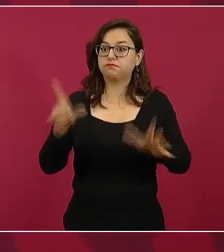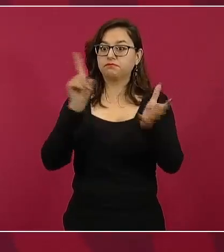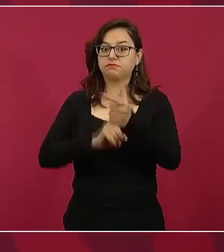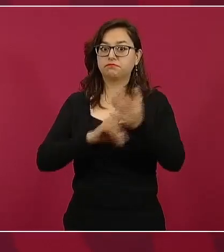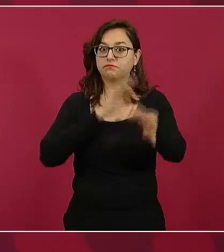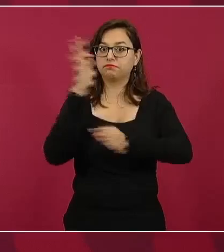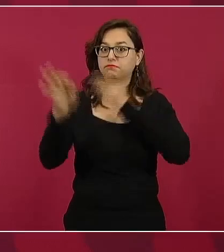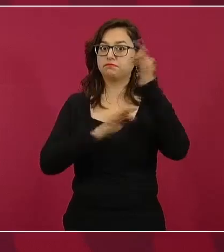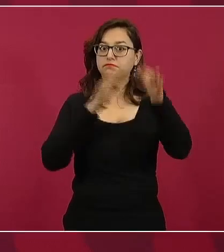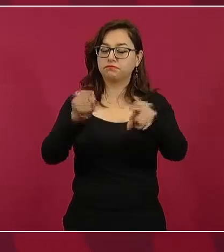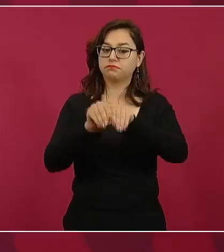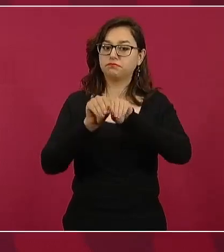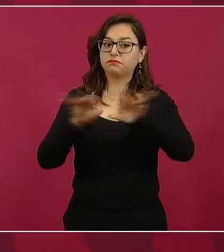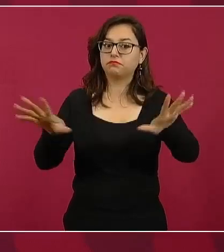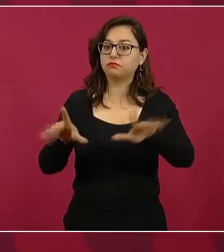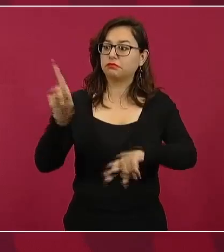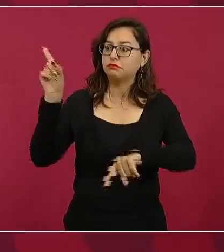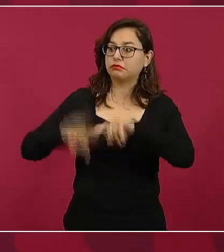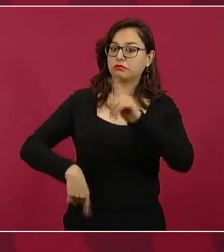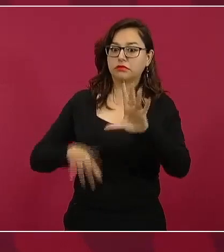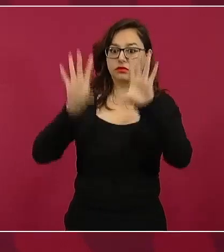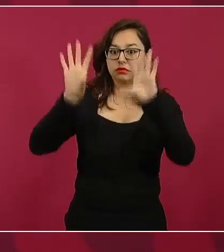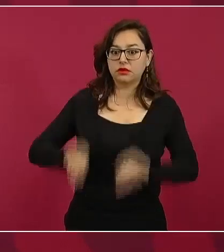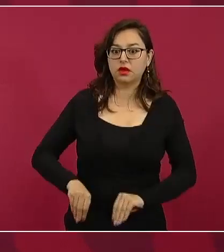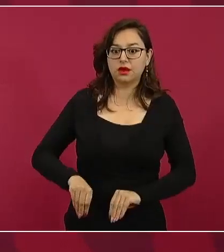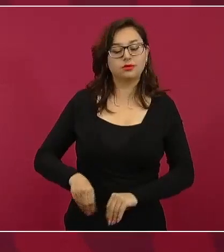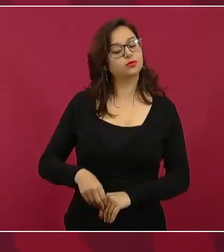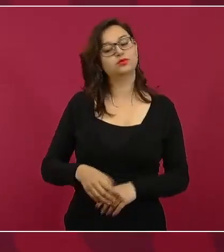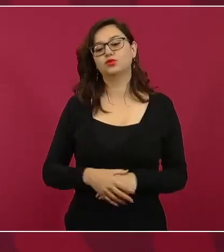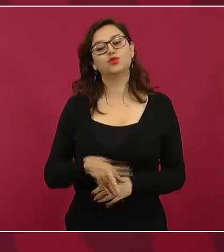me manifesté en contra